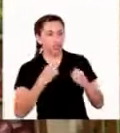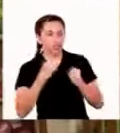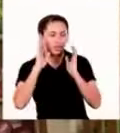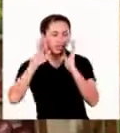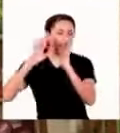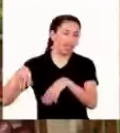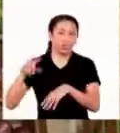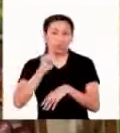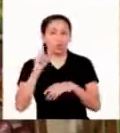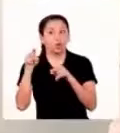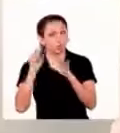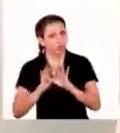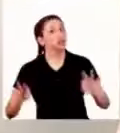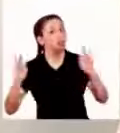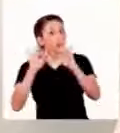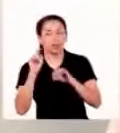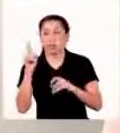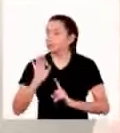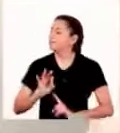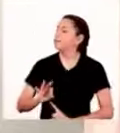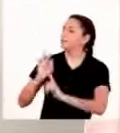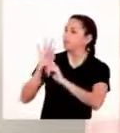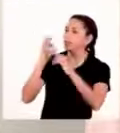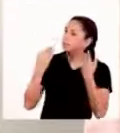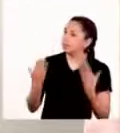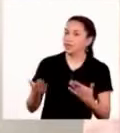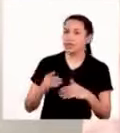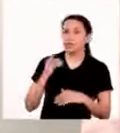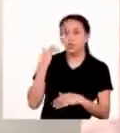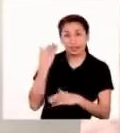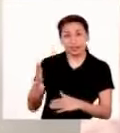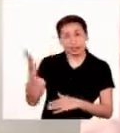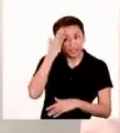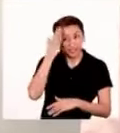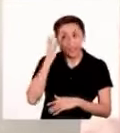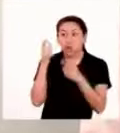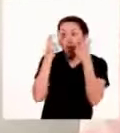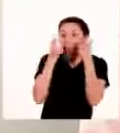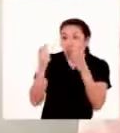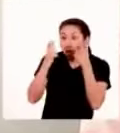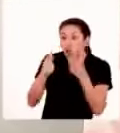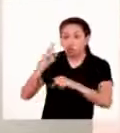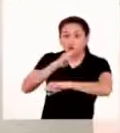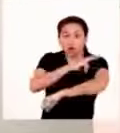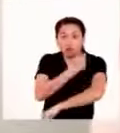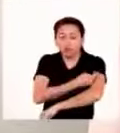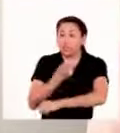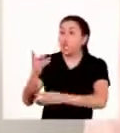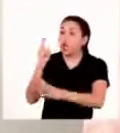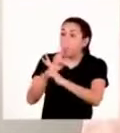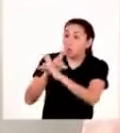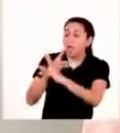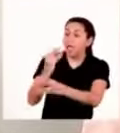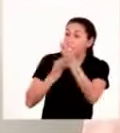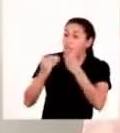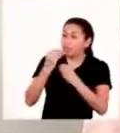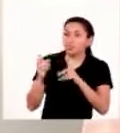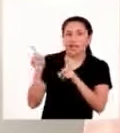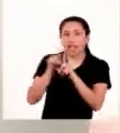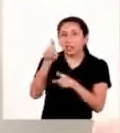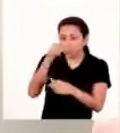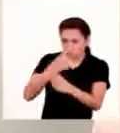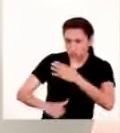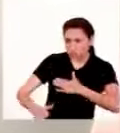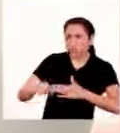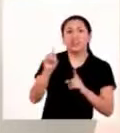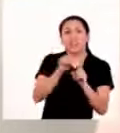salud física de mi mamita eso también es importante uy eso es primordial hijo ya sabes llevarla a sus controles cuidar su alimentación y hasta con